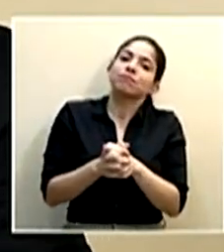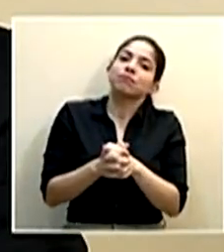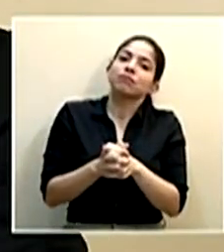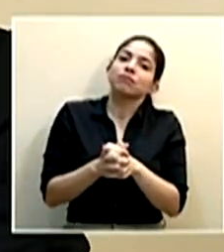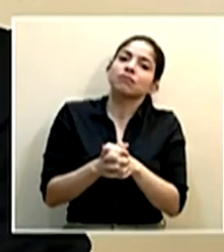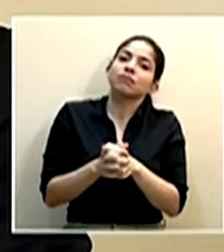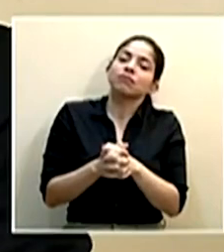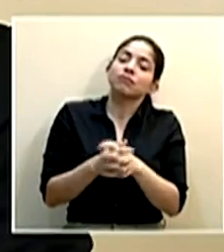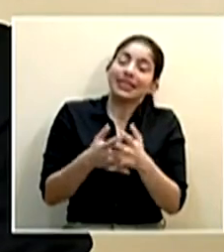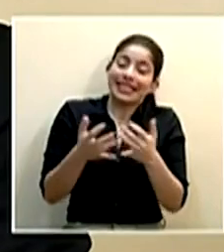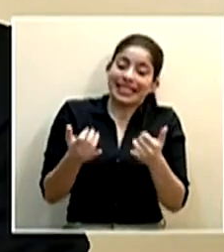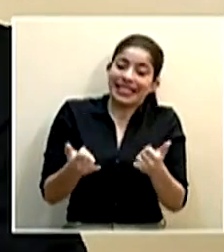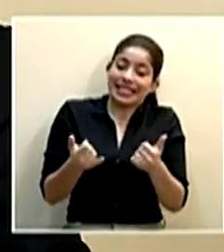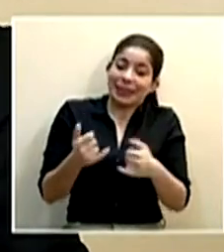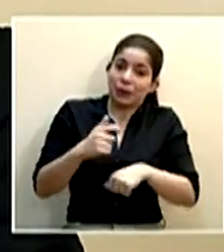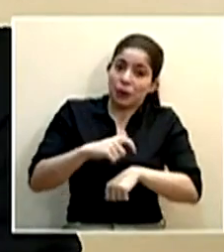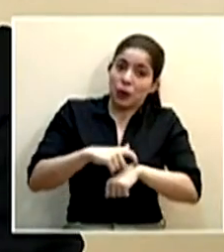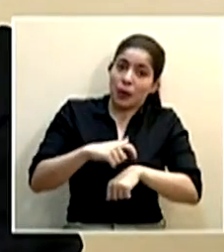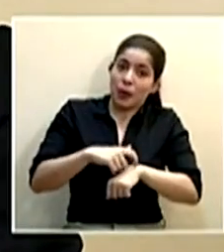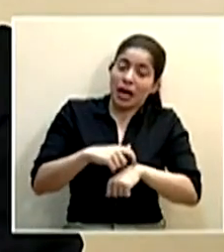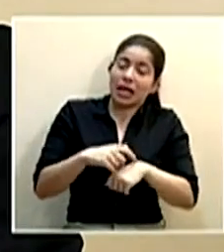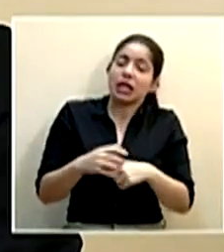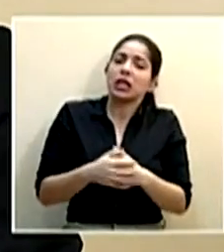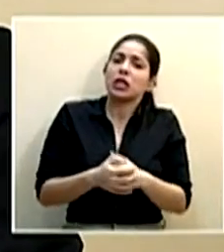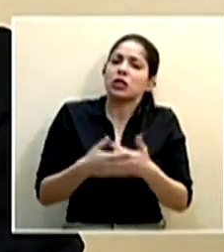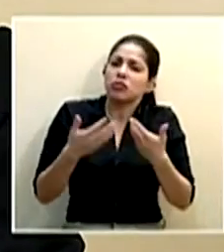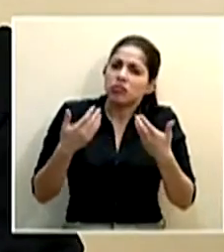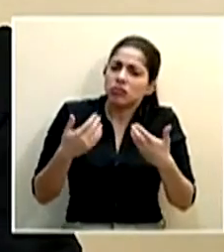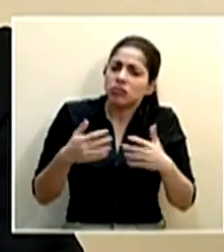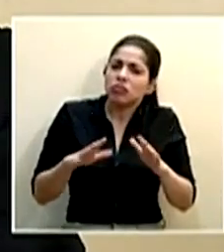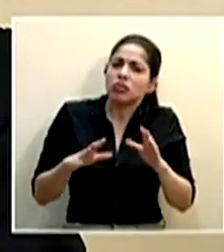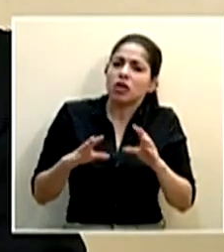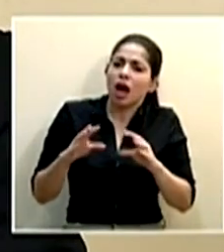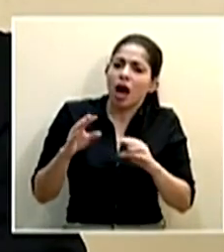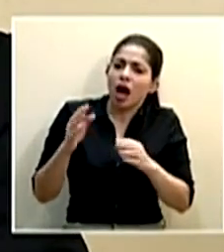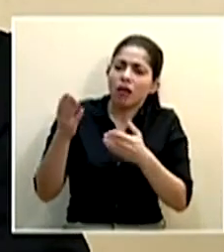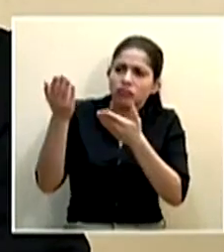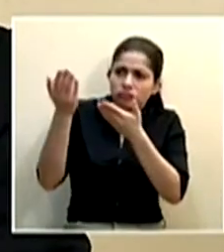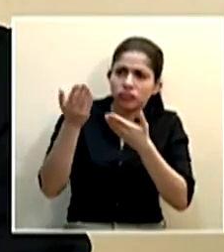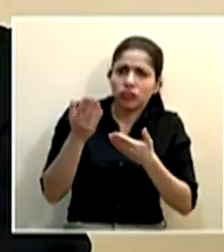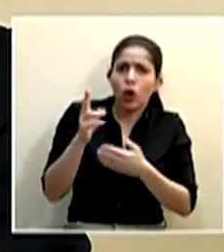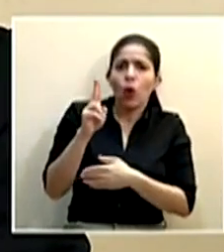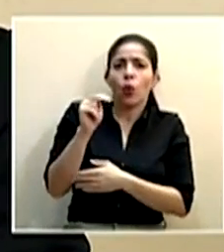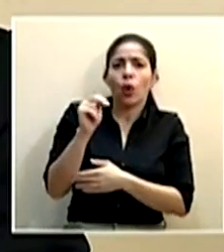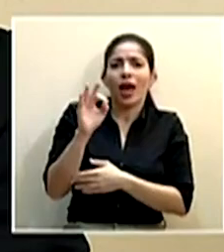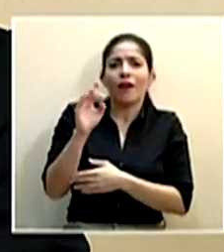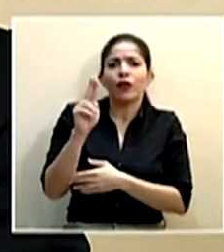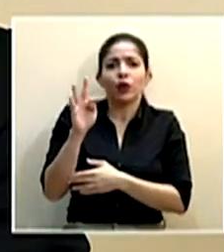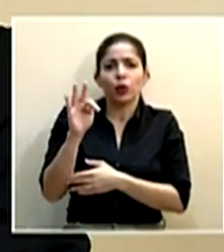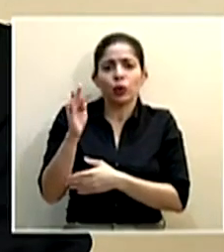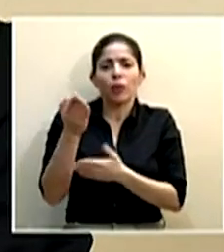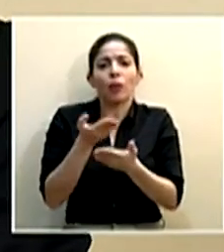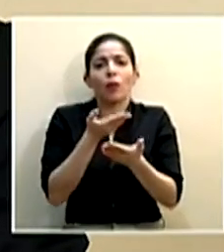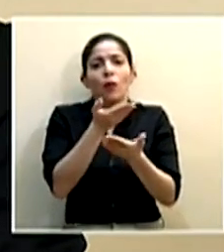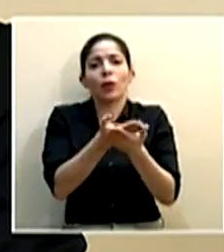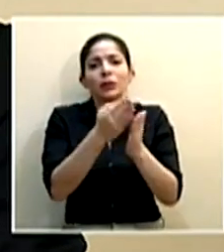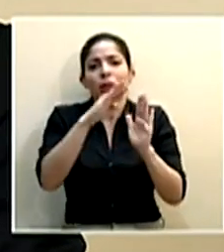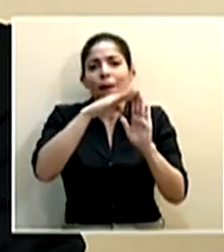obviamente en este momento habíamos construido con la, habíamos recibido de la UNAFUD, la propuesta de protocolo